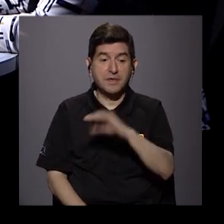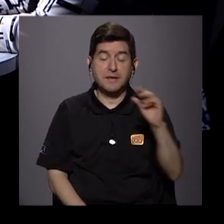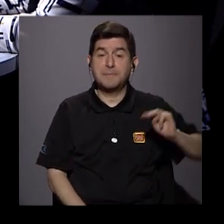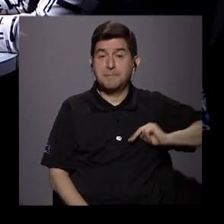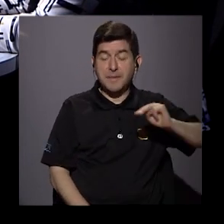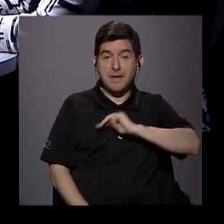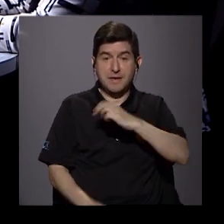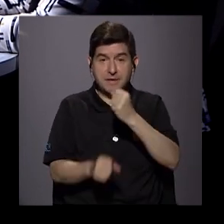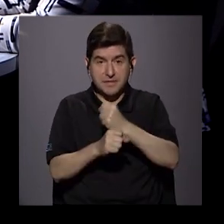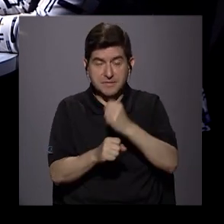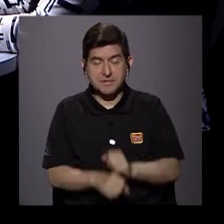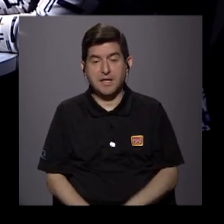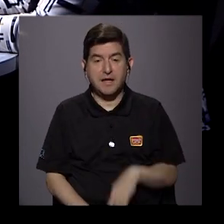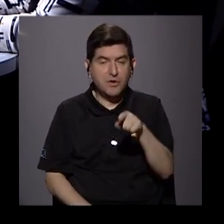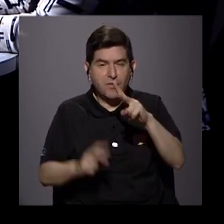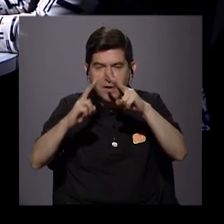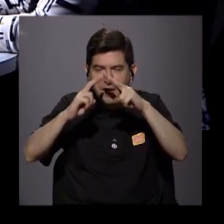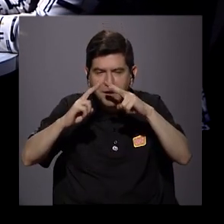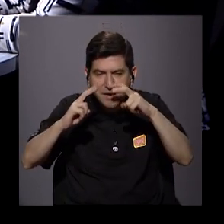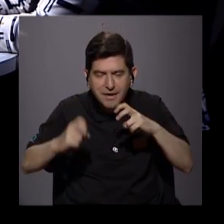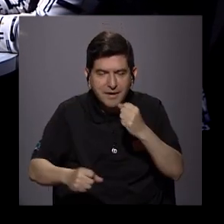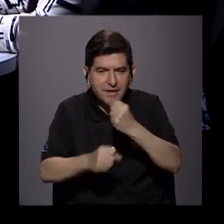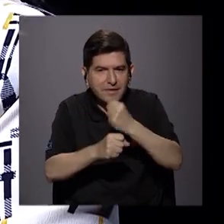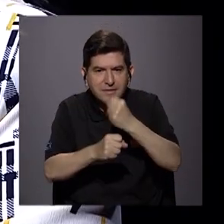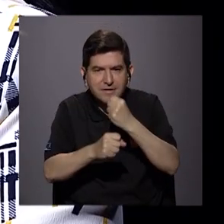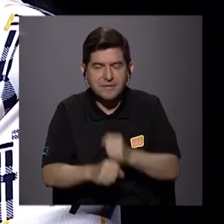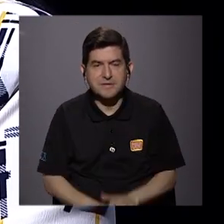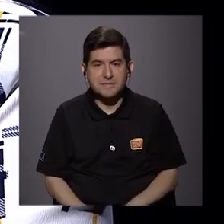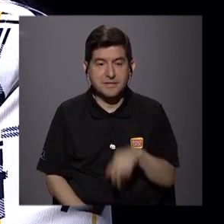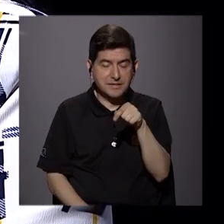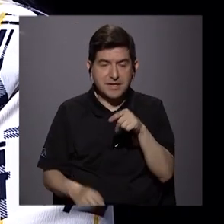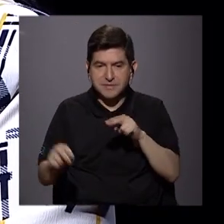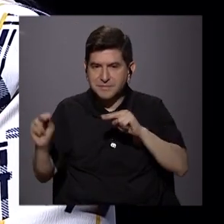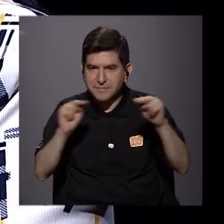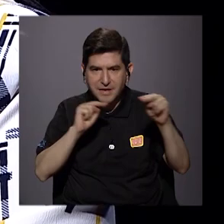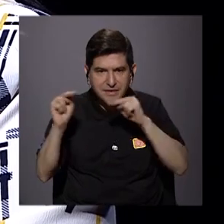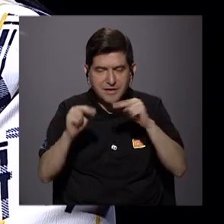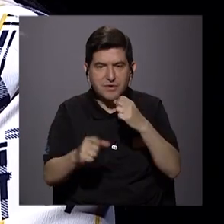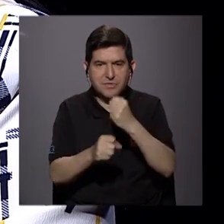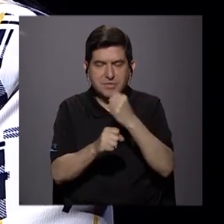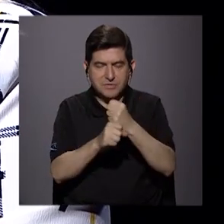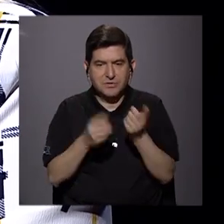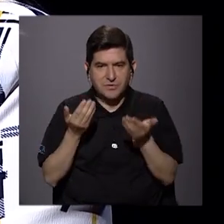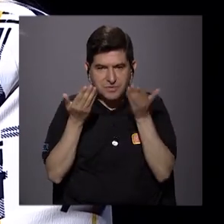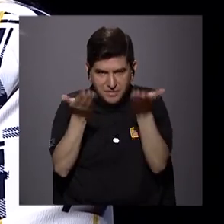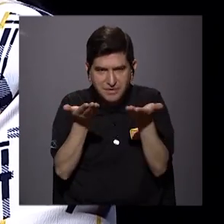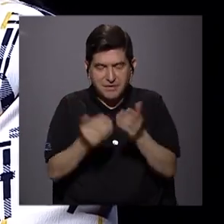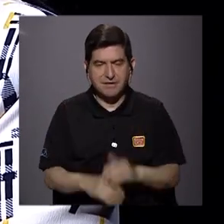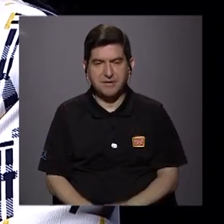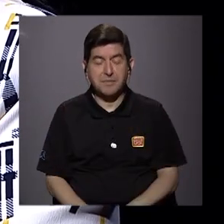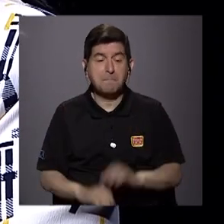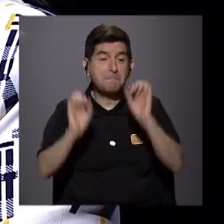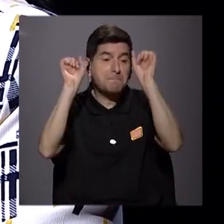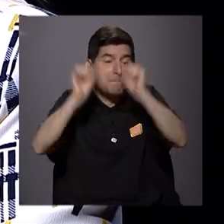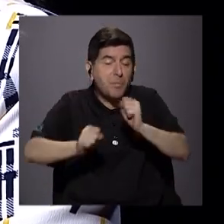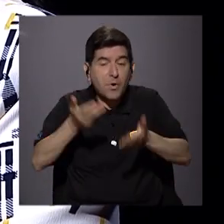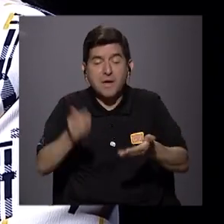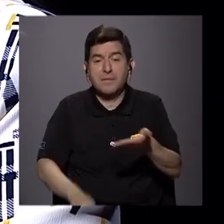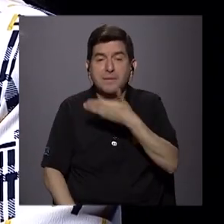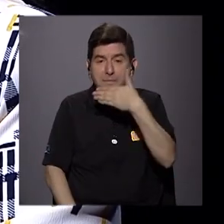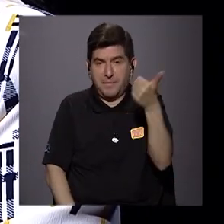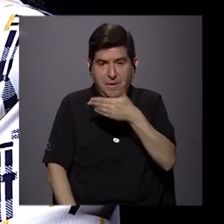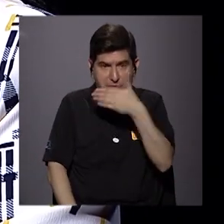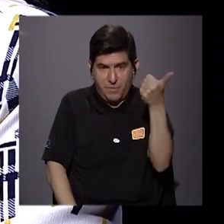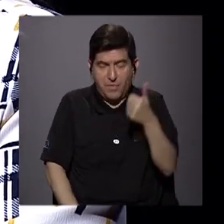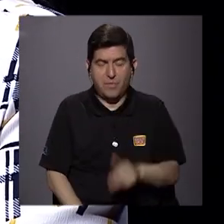del mercado laboral, lo que es prospección laboral, por lo general la intermediación laboral, yo creo que es algo que podría mejorar